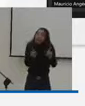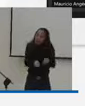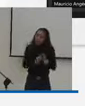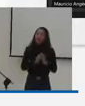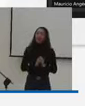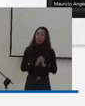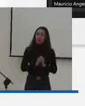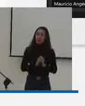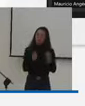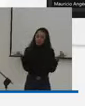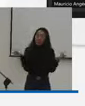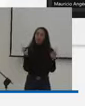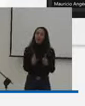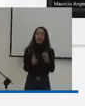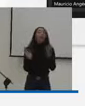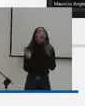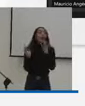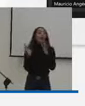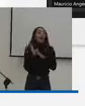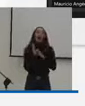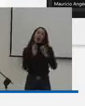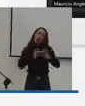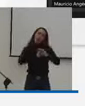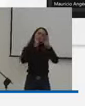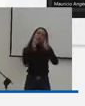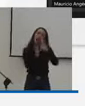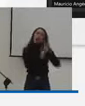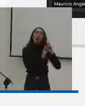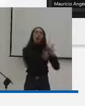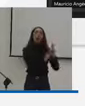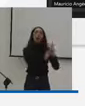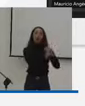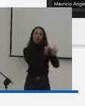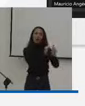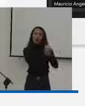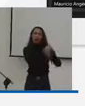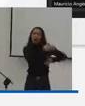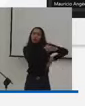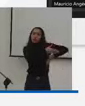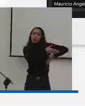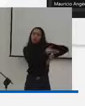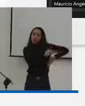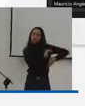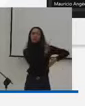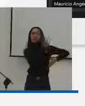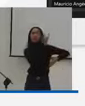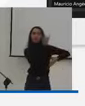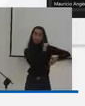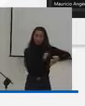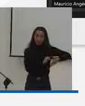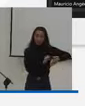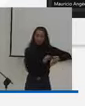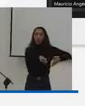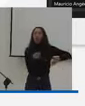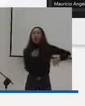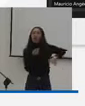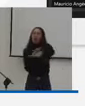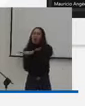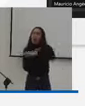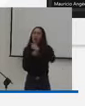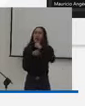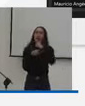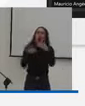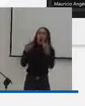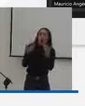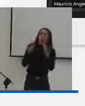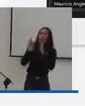reconocimiento deportivo como una segunda instancia por parte del Ministerio. Qué importante es eso de la vinculación del sector